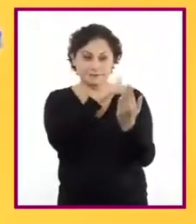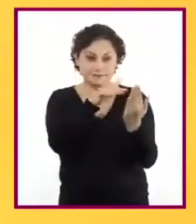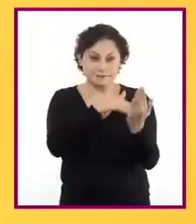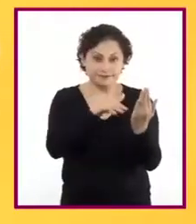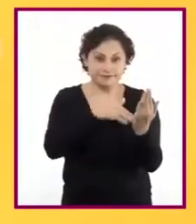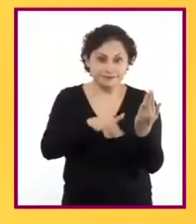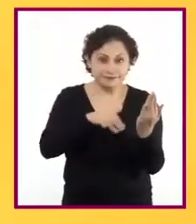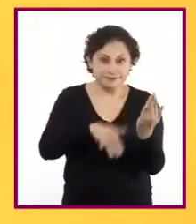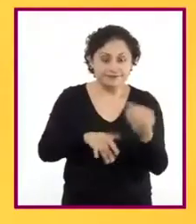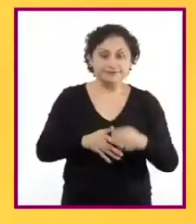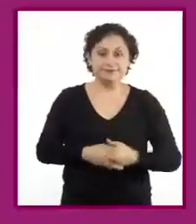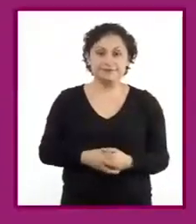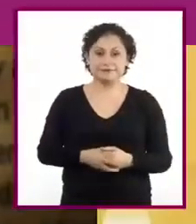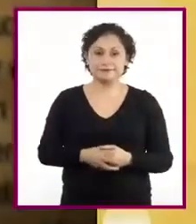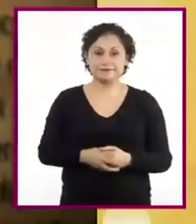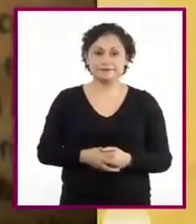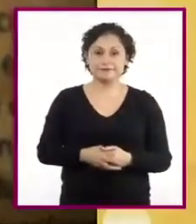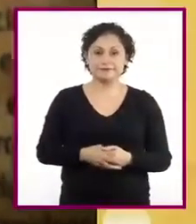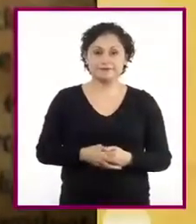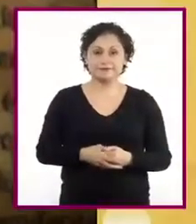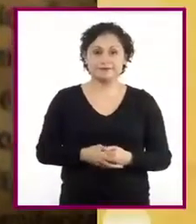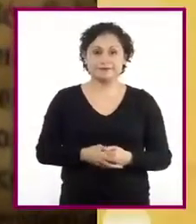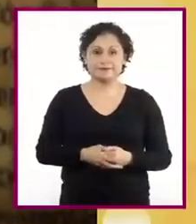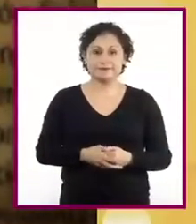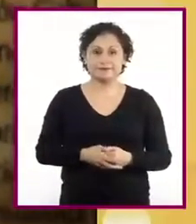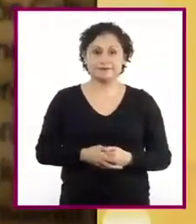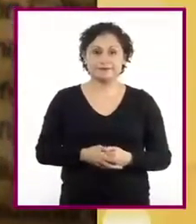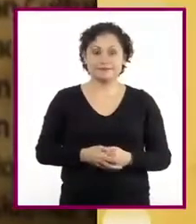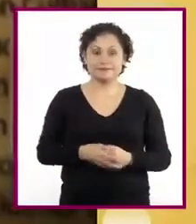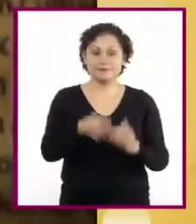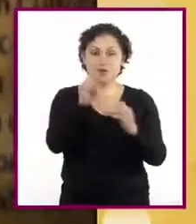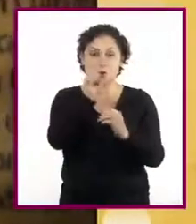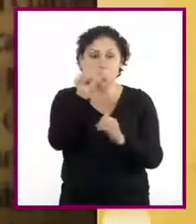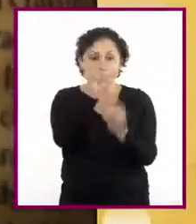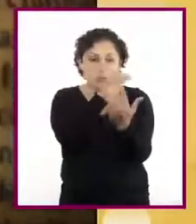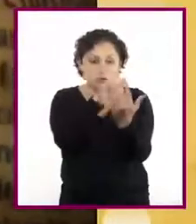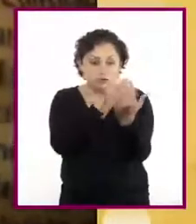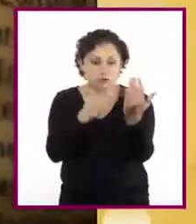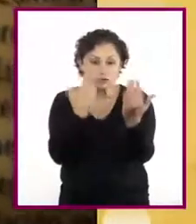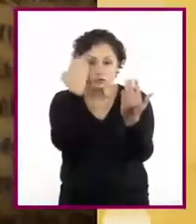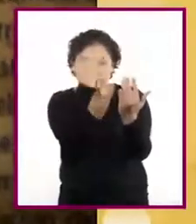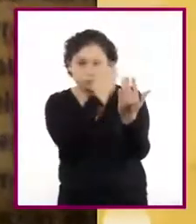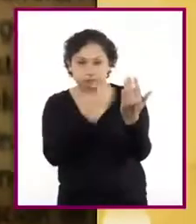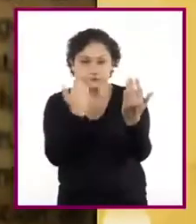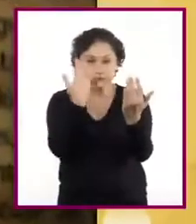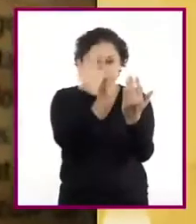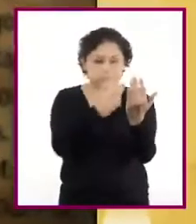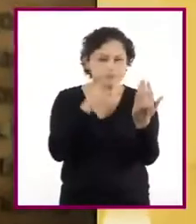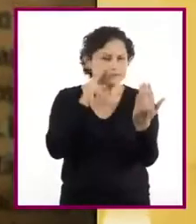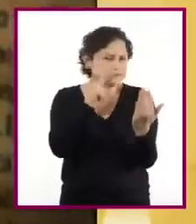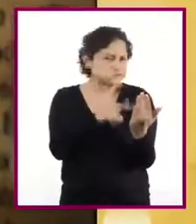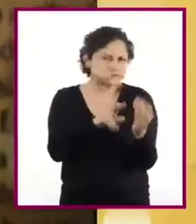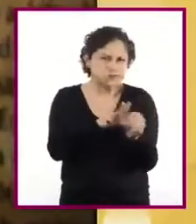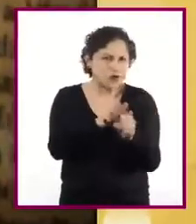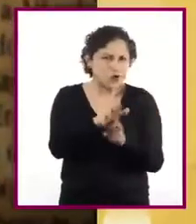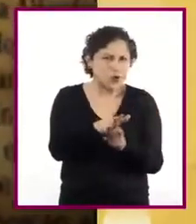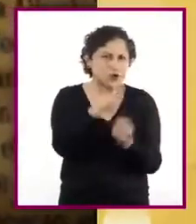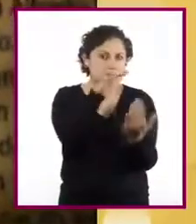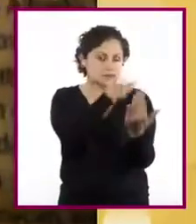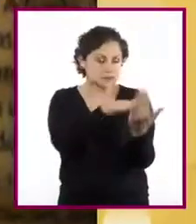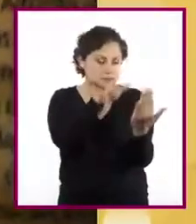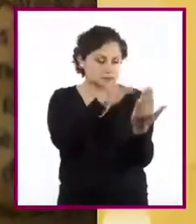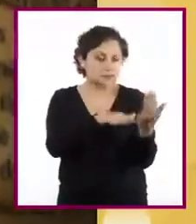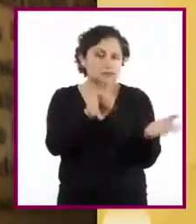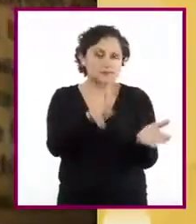¡Adelante! ¿En qué debemos fijarnos al hacer una revisión? Es conveniente leer el texto varias